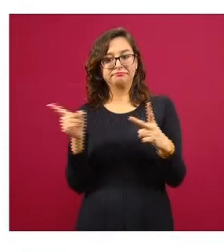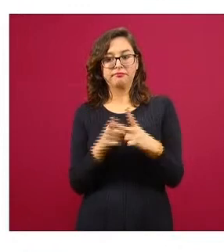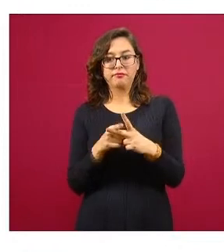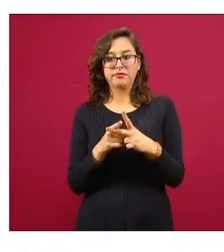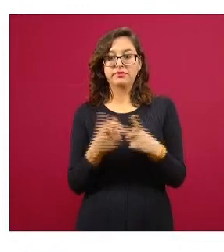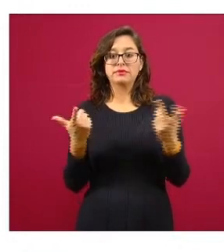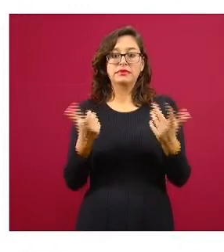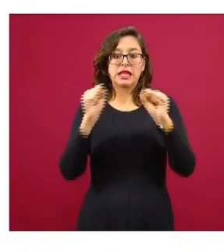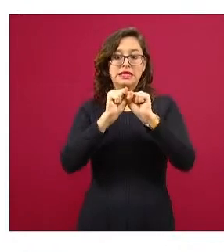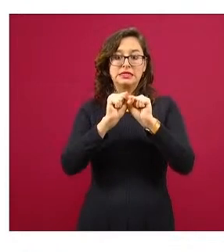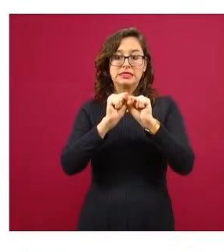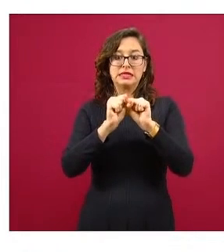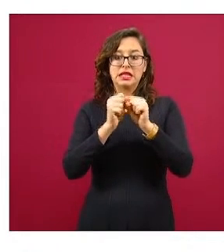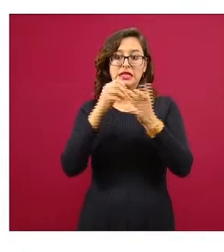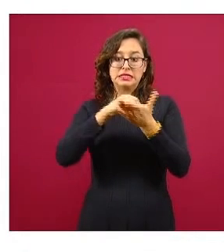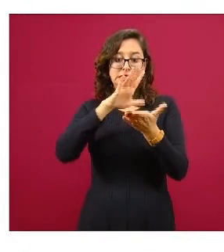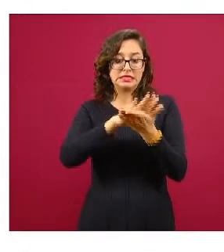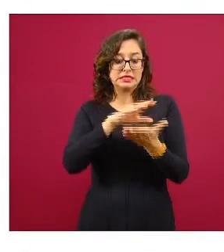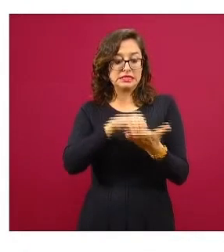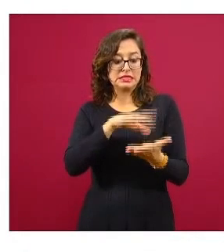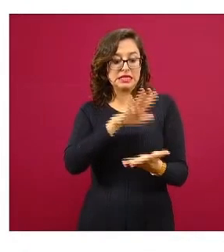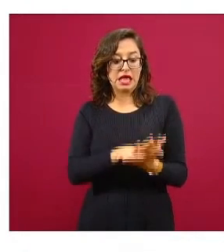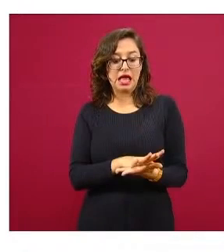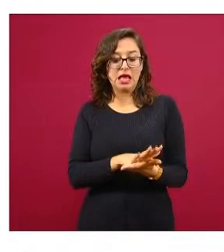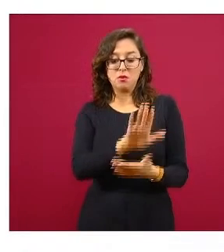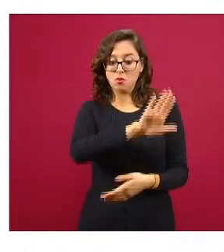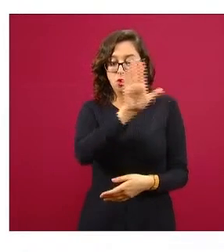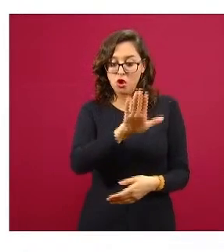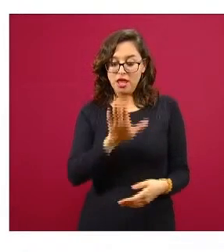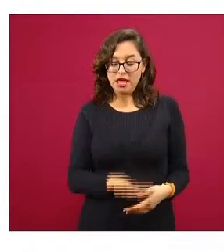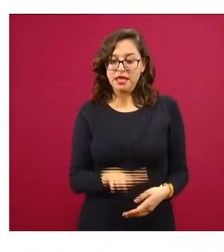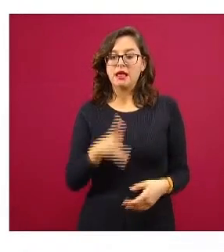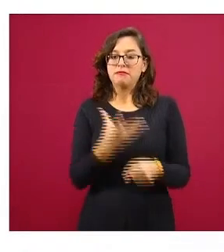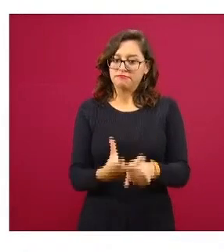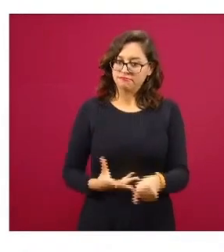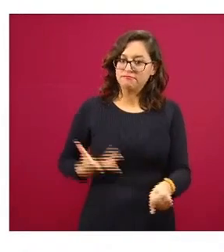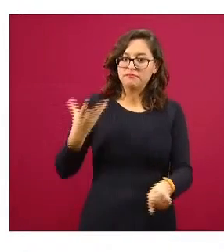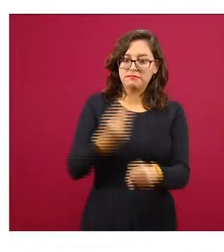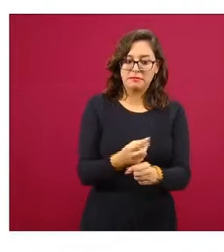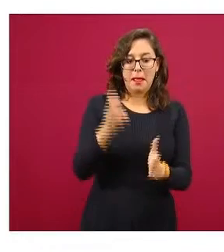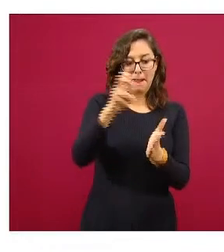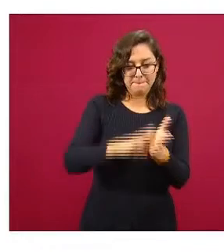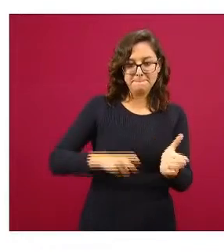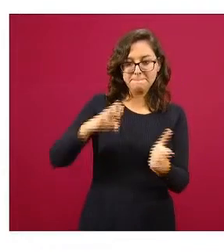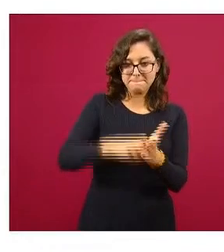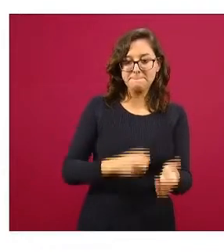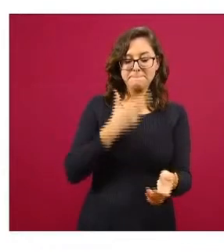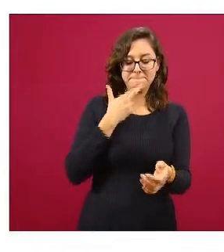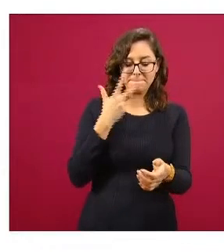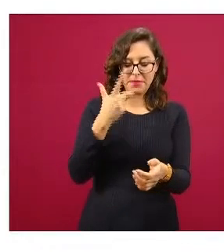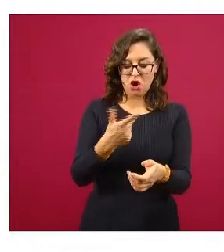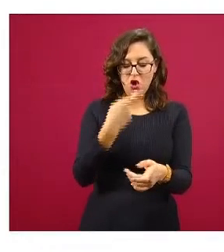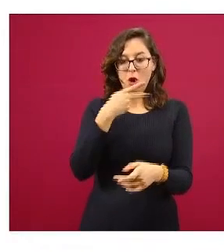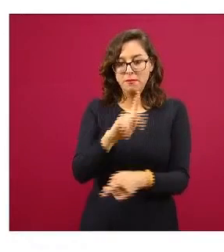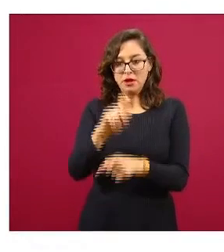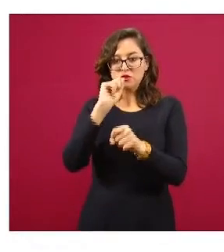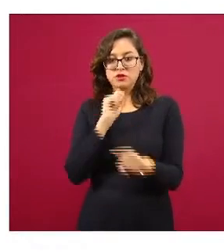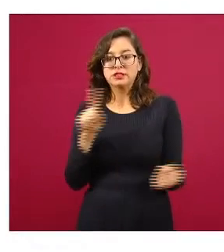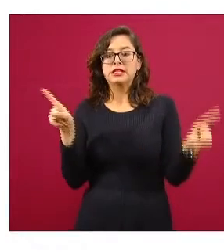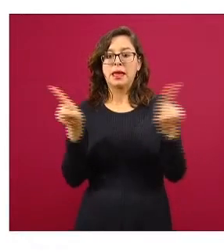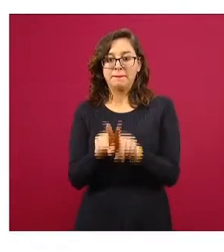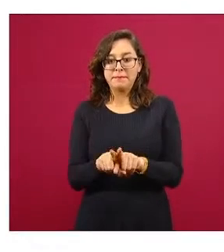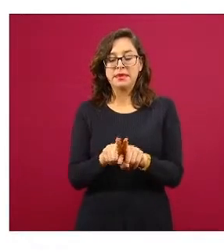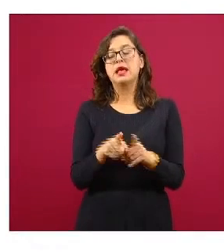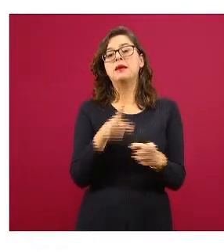sistemas de registro de defunciones de un lado pero también permite mejorar los sistemas de vigilancia